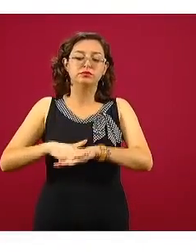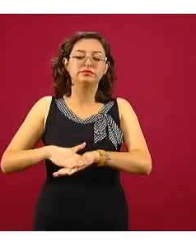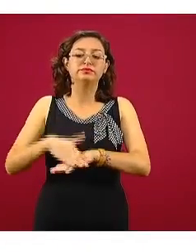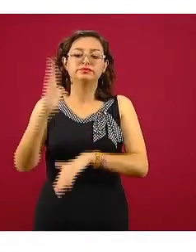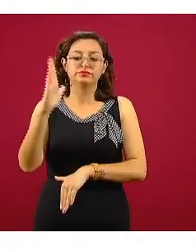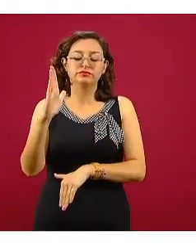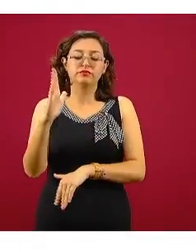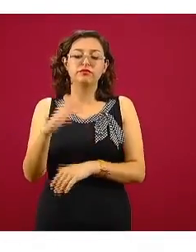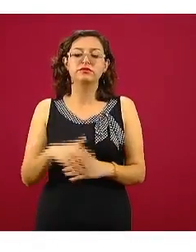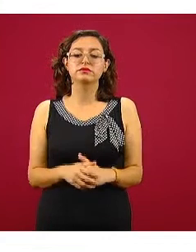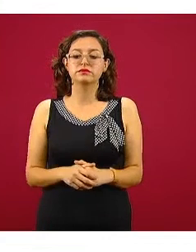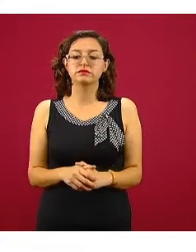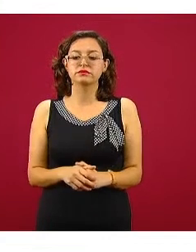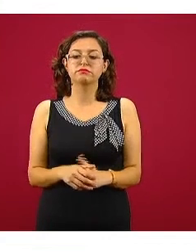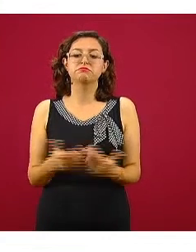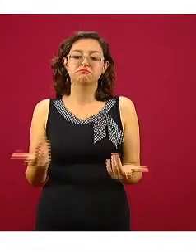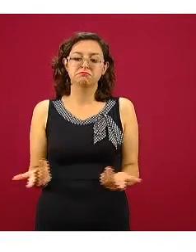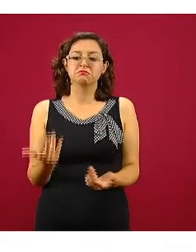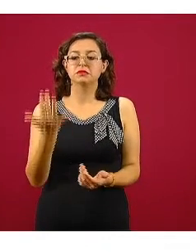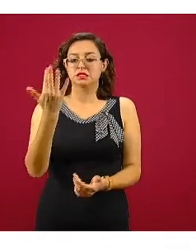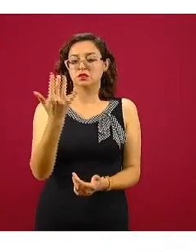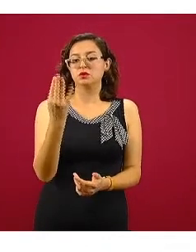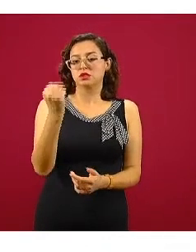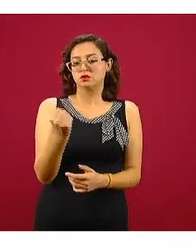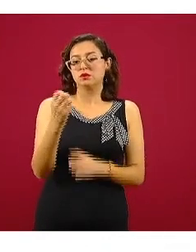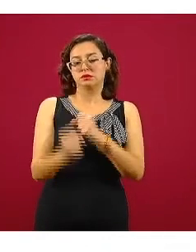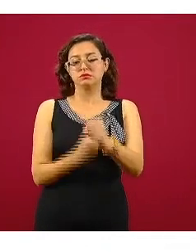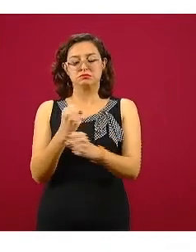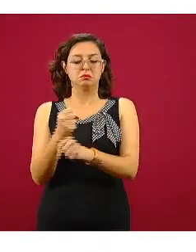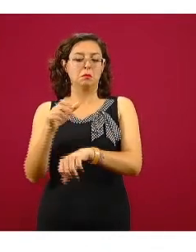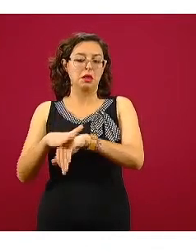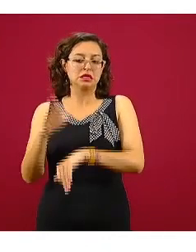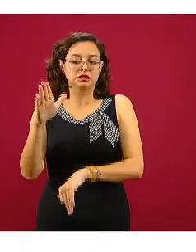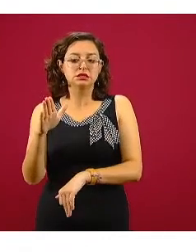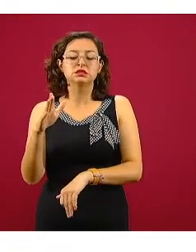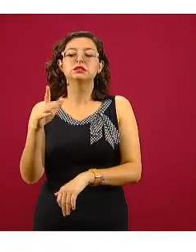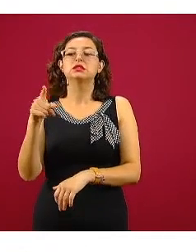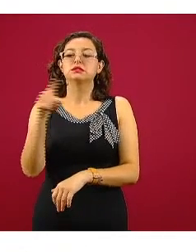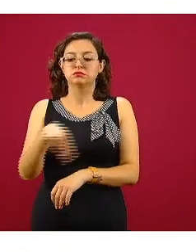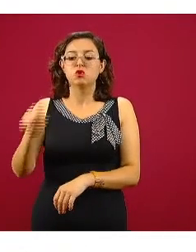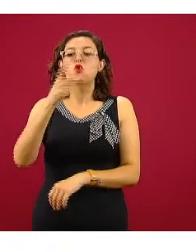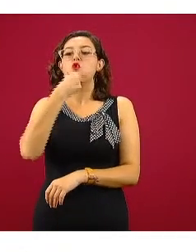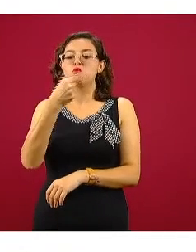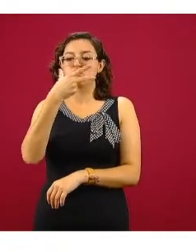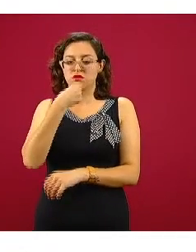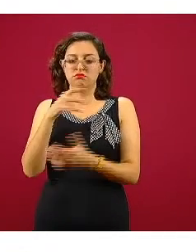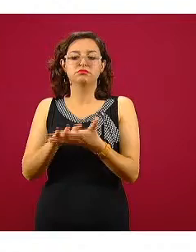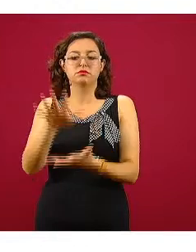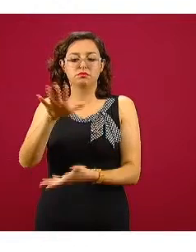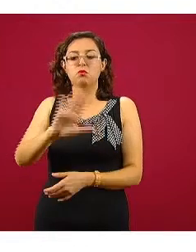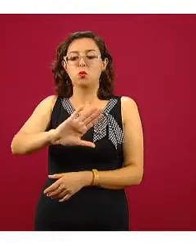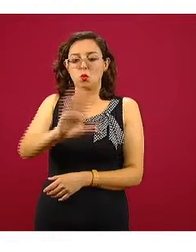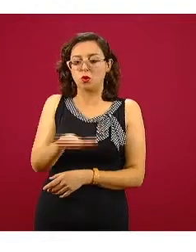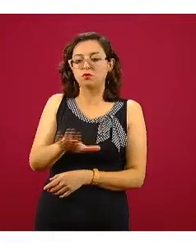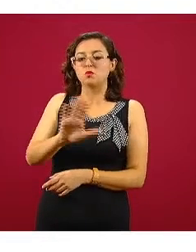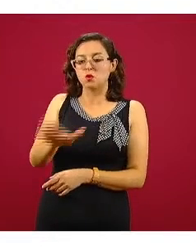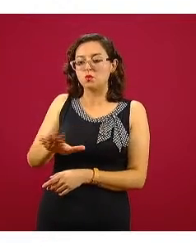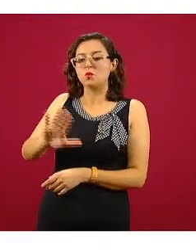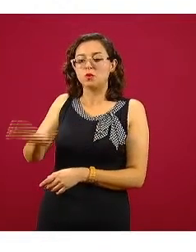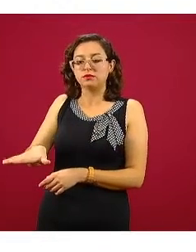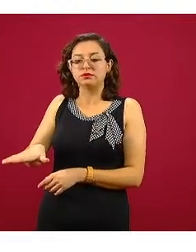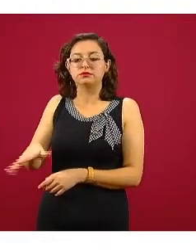tenemos esta distribución en donde predominan los hombres. Esta información es crucial porque es lo que precisamente